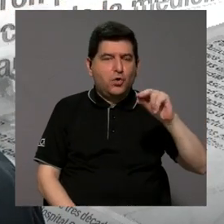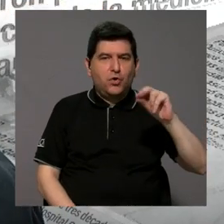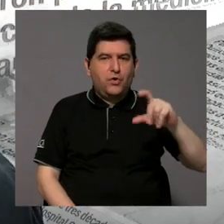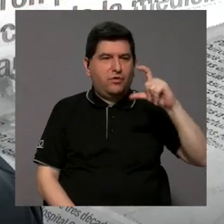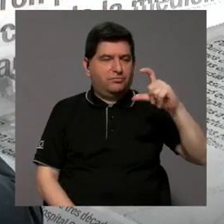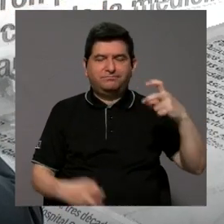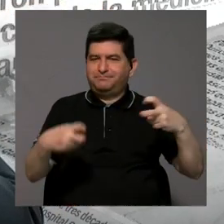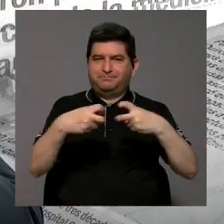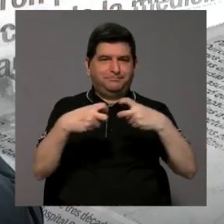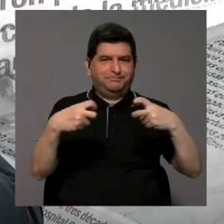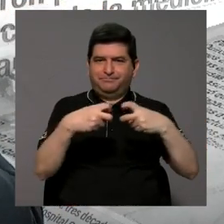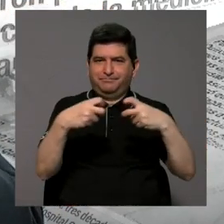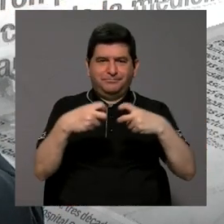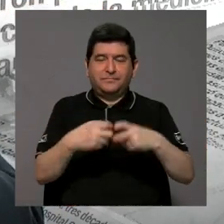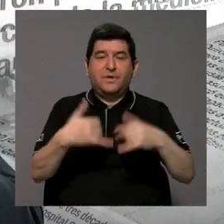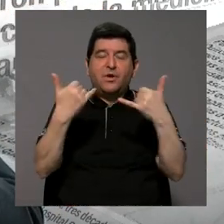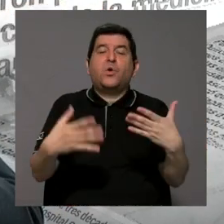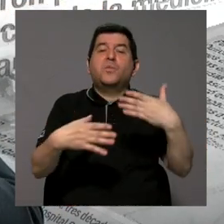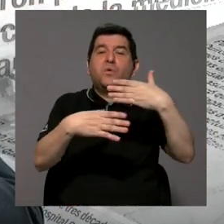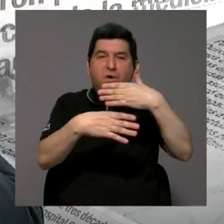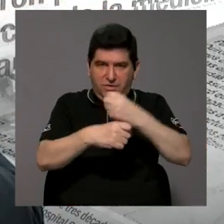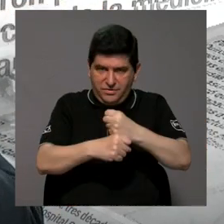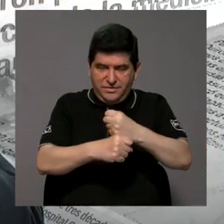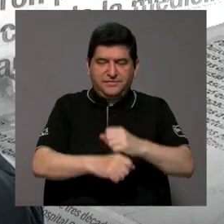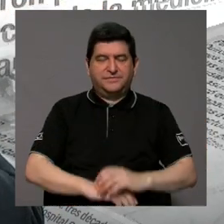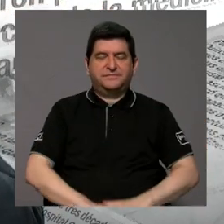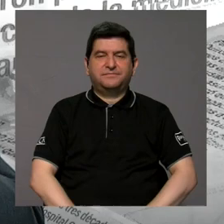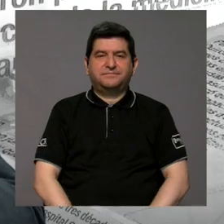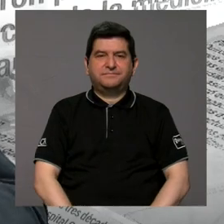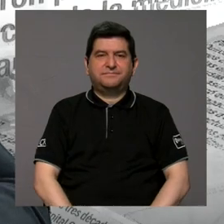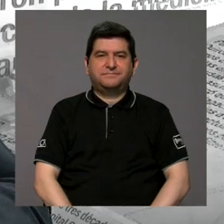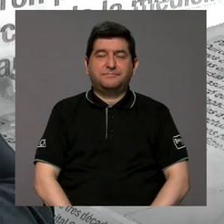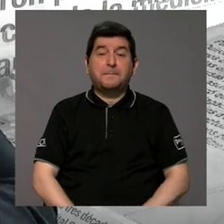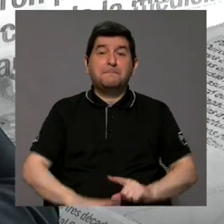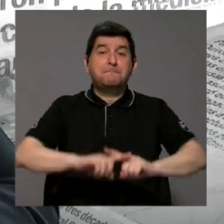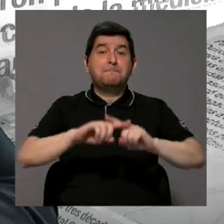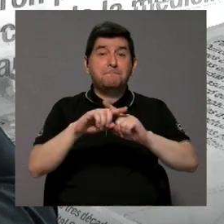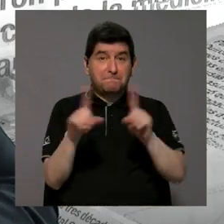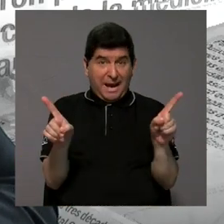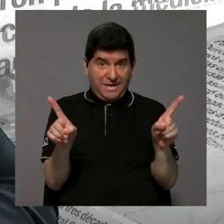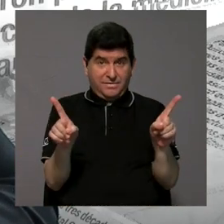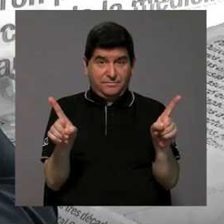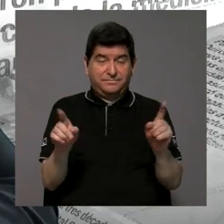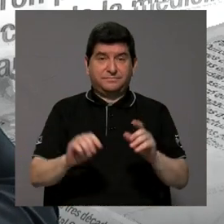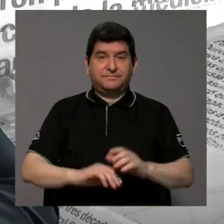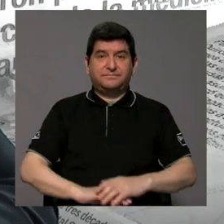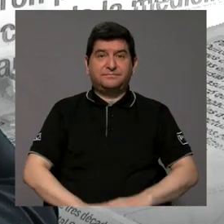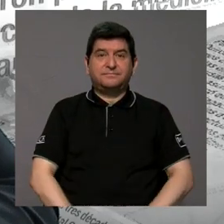de baterías eléctricas como se están haciendo en este momento pero